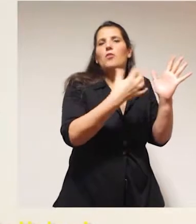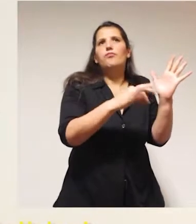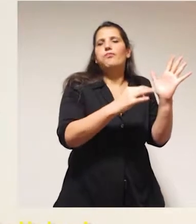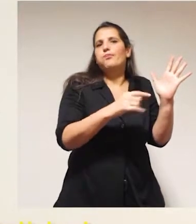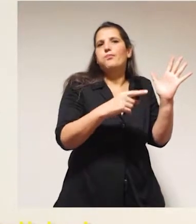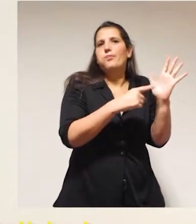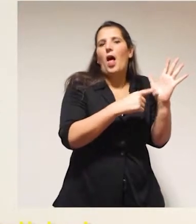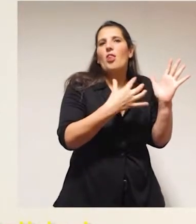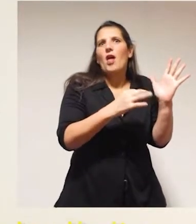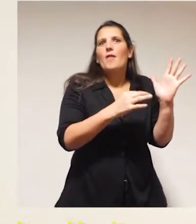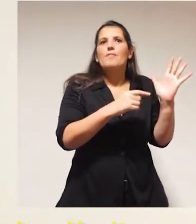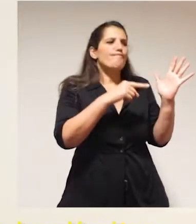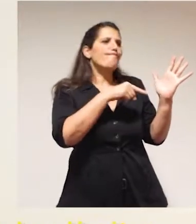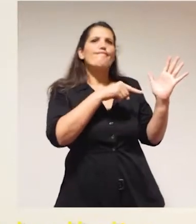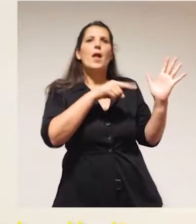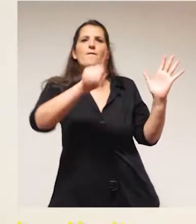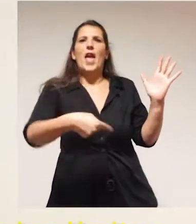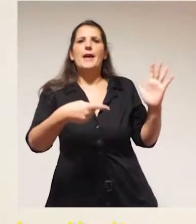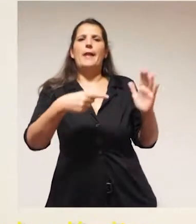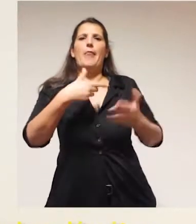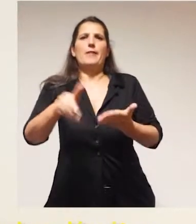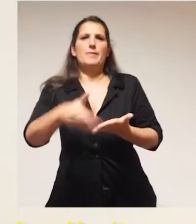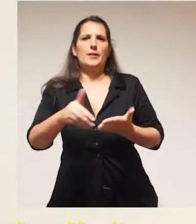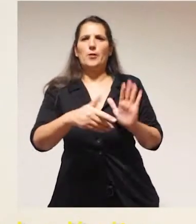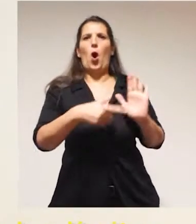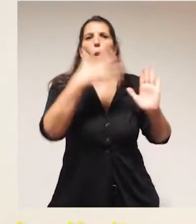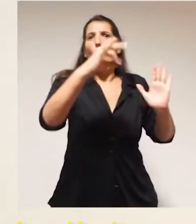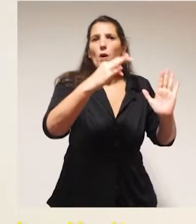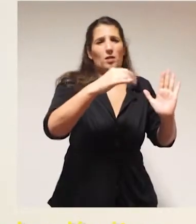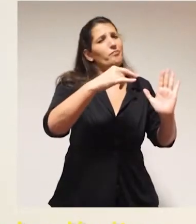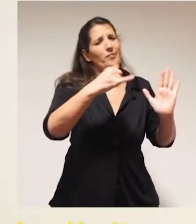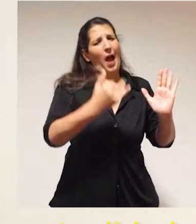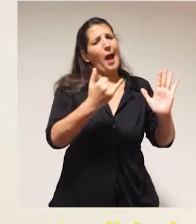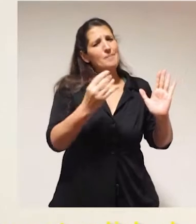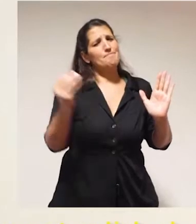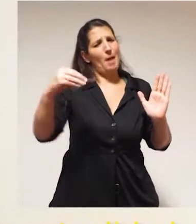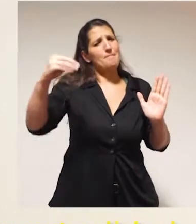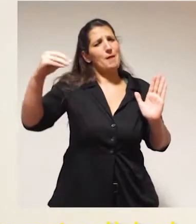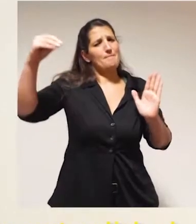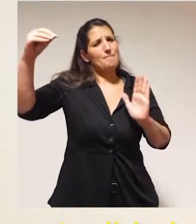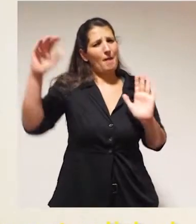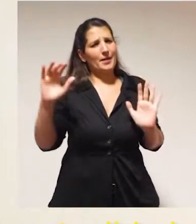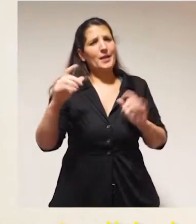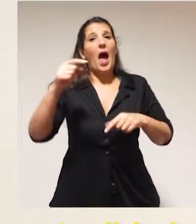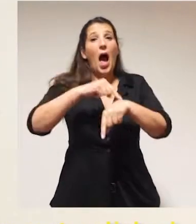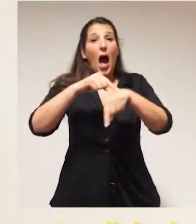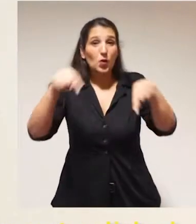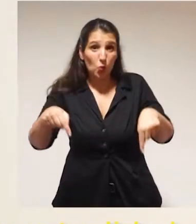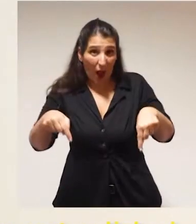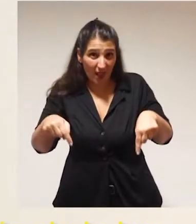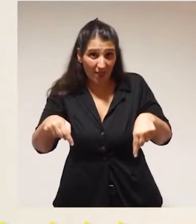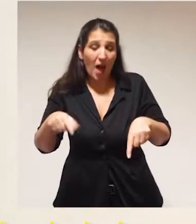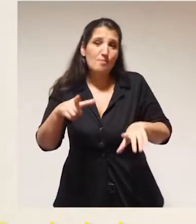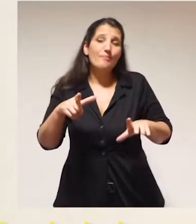definiciones de potencialidad que harían al acto discriminatorio son los límites. Para esto recurrimos, por lo menos en la